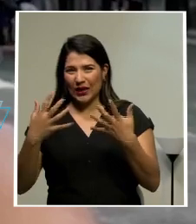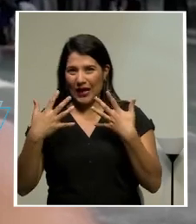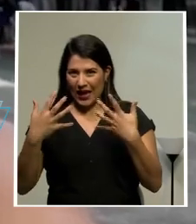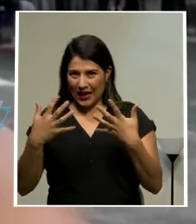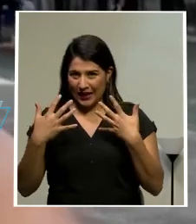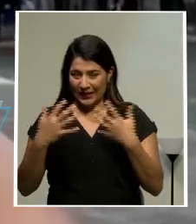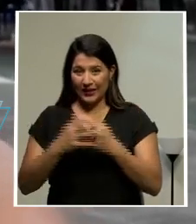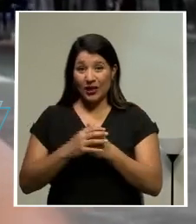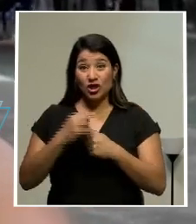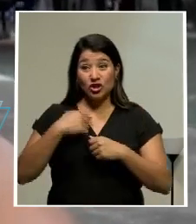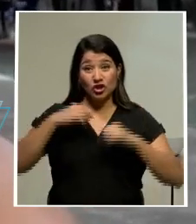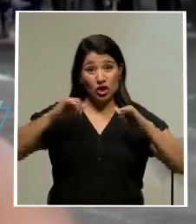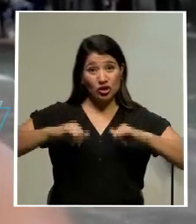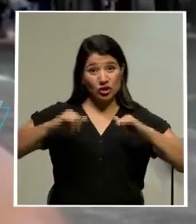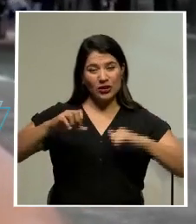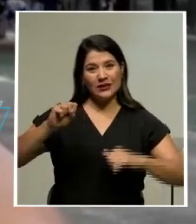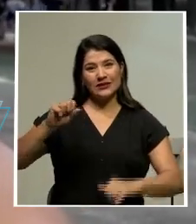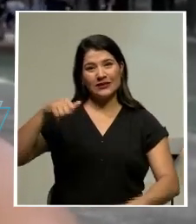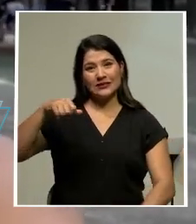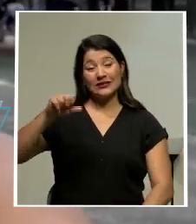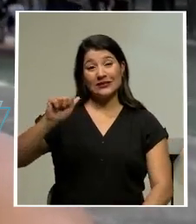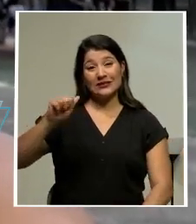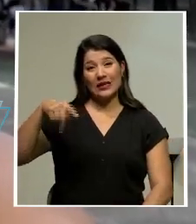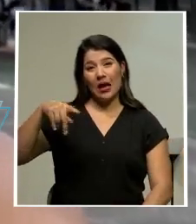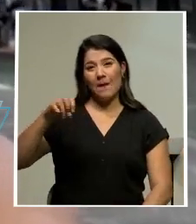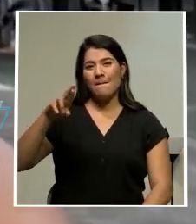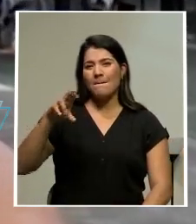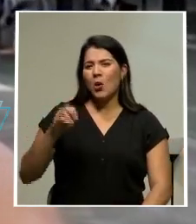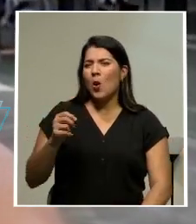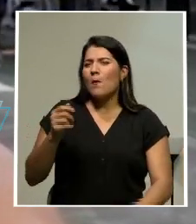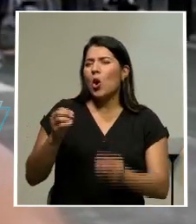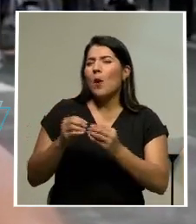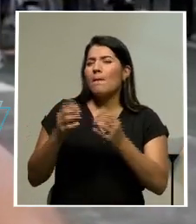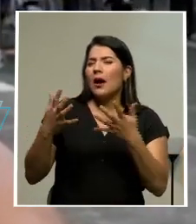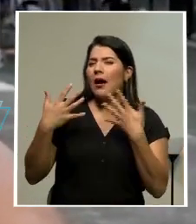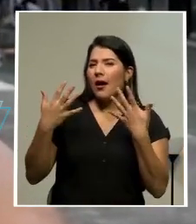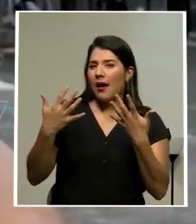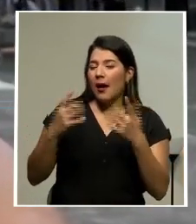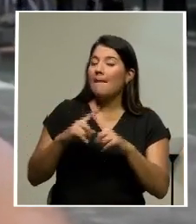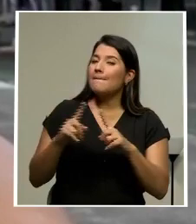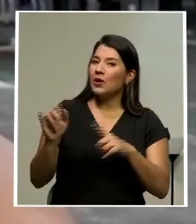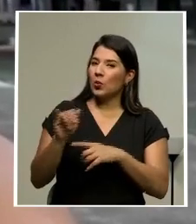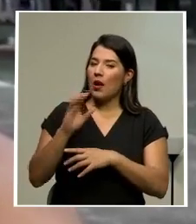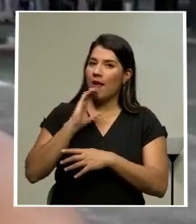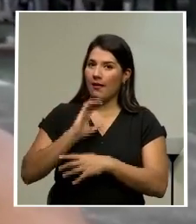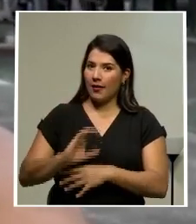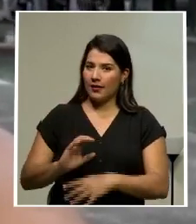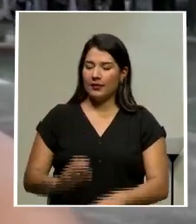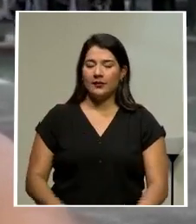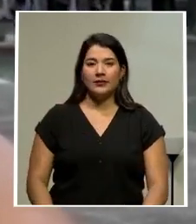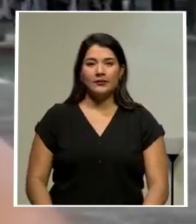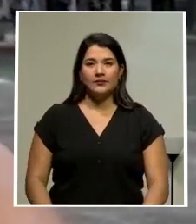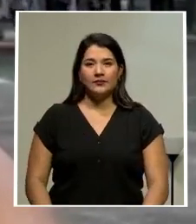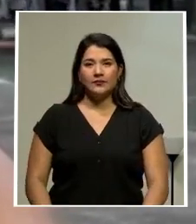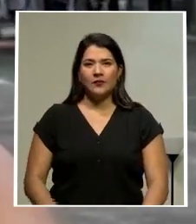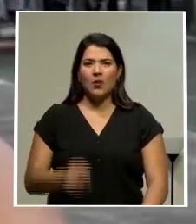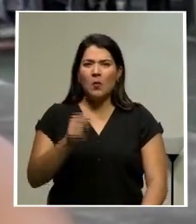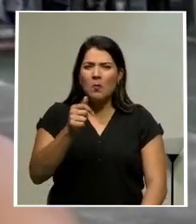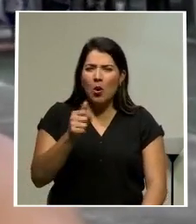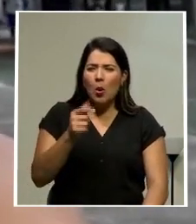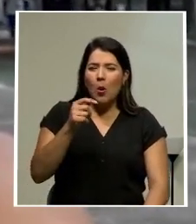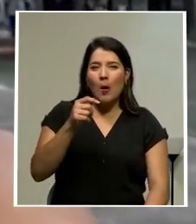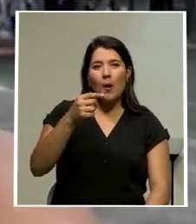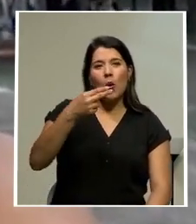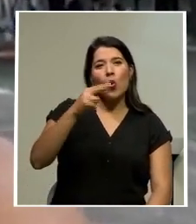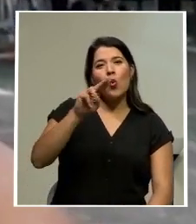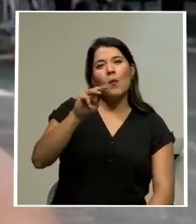Yo estoy en Sapporo, que es un poquito más fresco que Tokio, pero igualmente está bastante caliente. Un poquito menos húmedo, pero